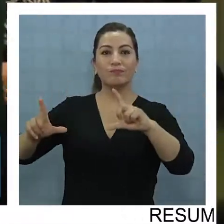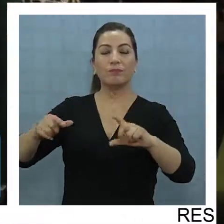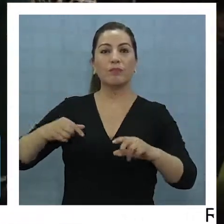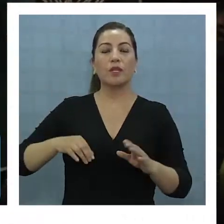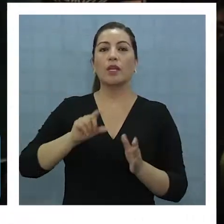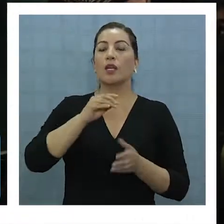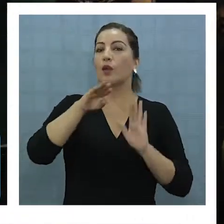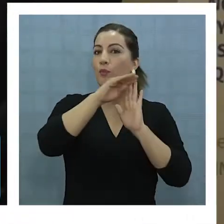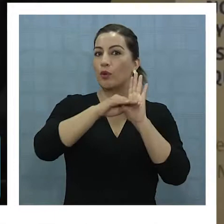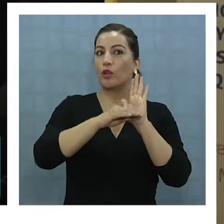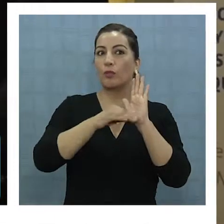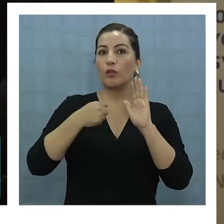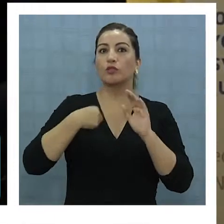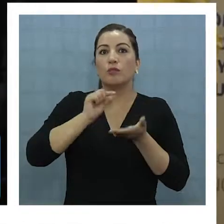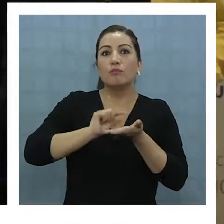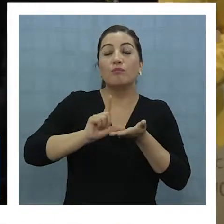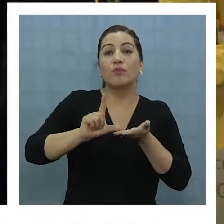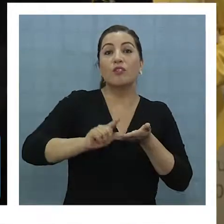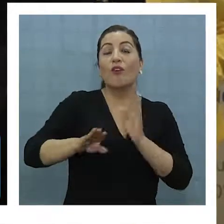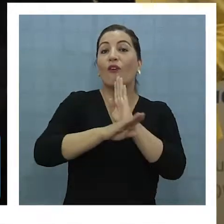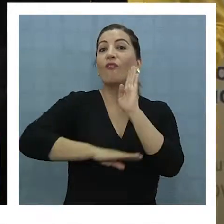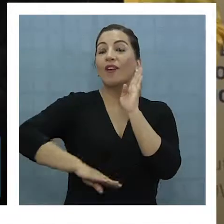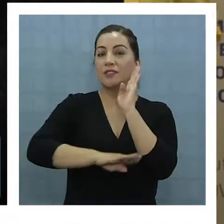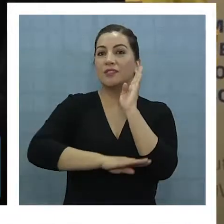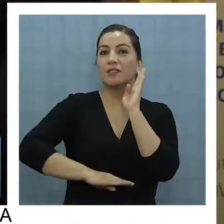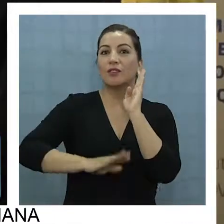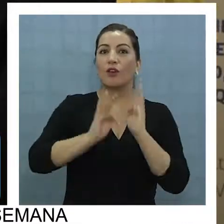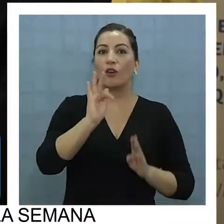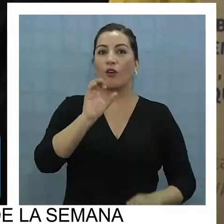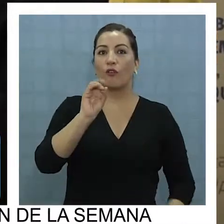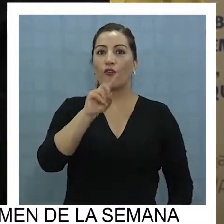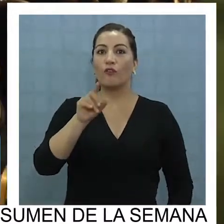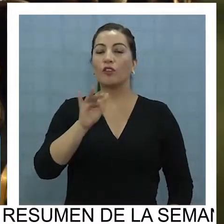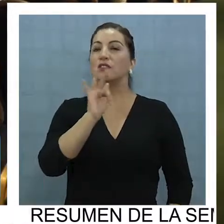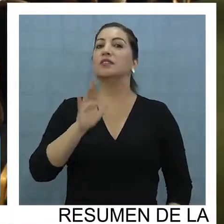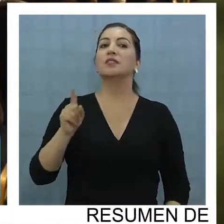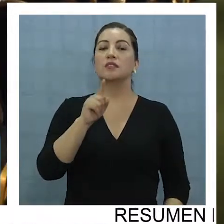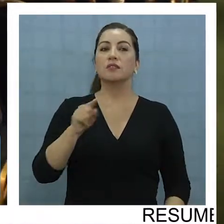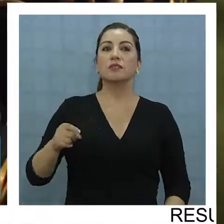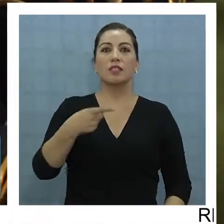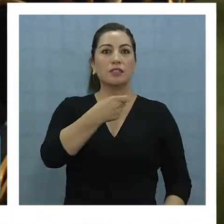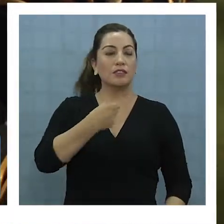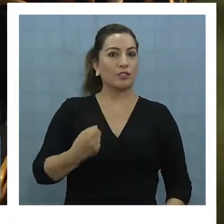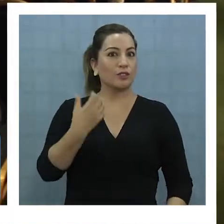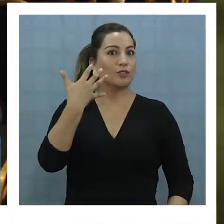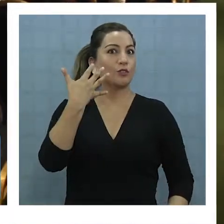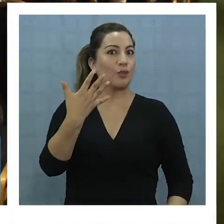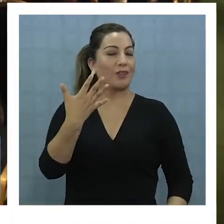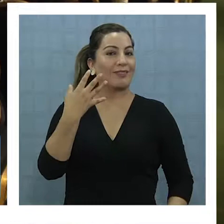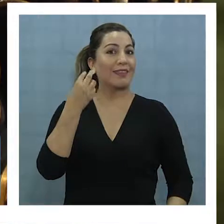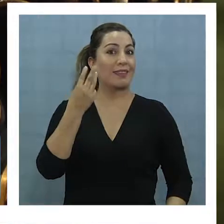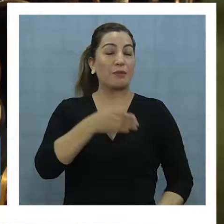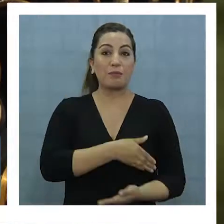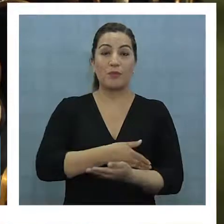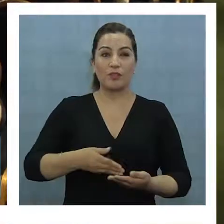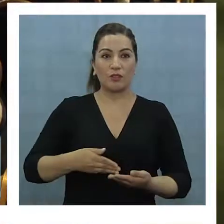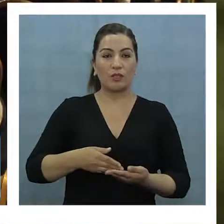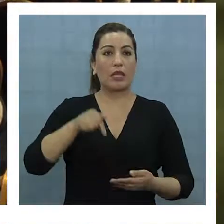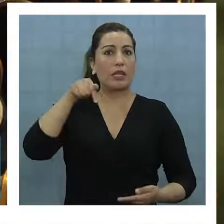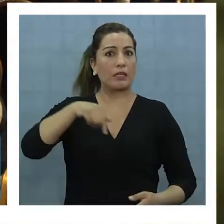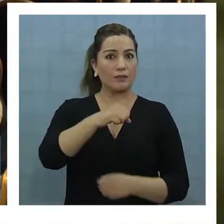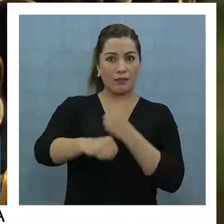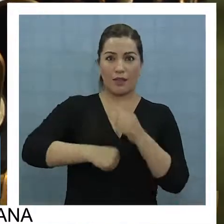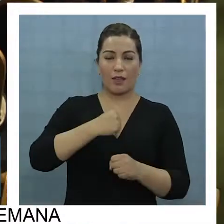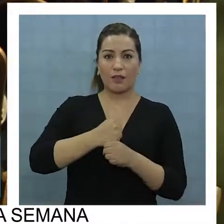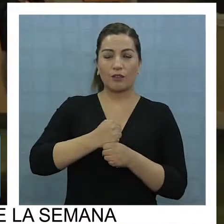Emprendo Básico del FOSIS, con una inversión de 131.750.000 pesos. Durante